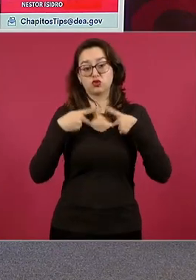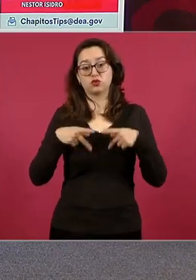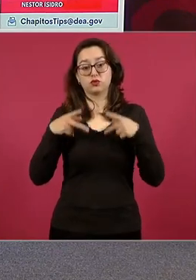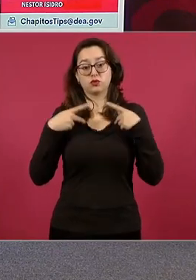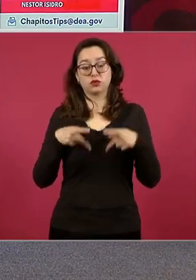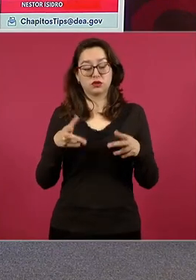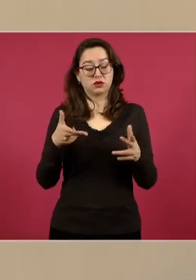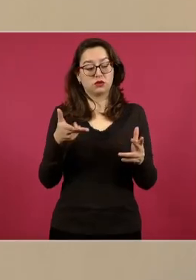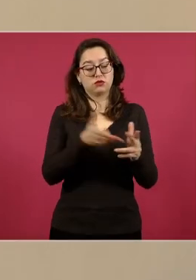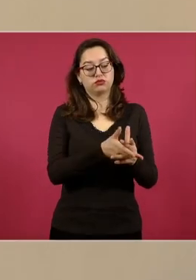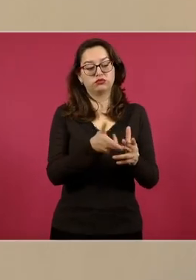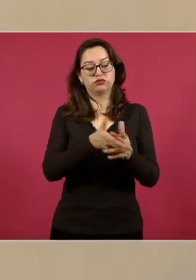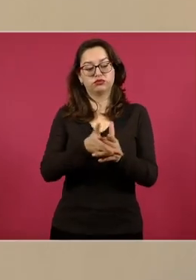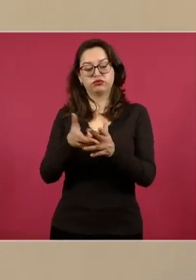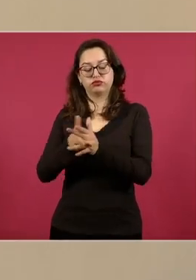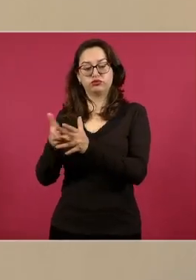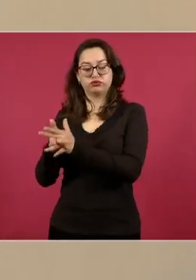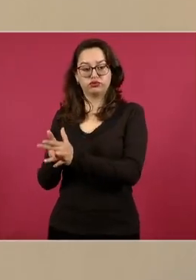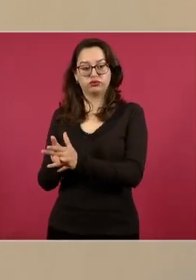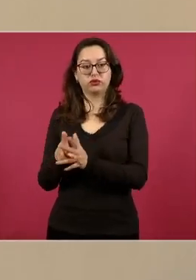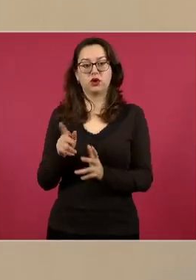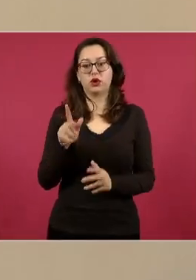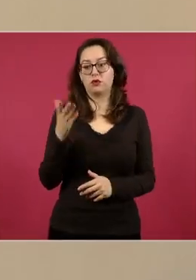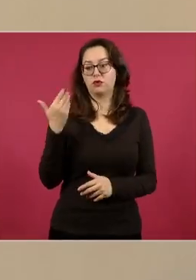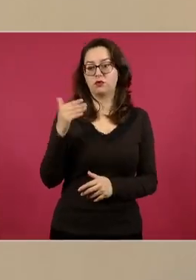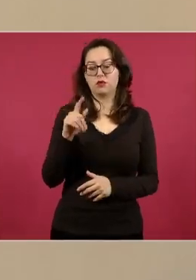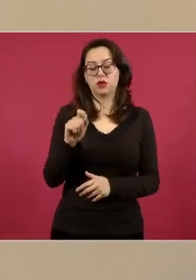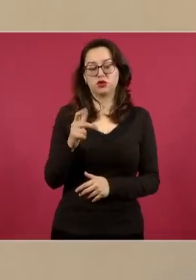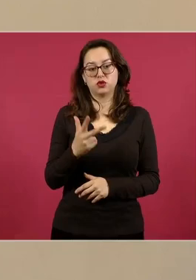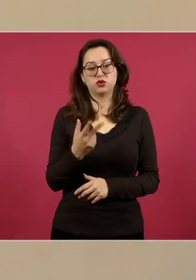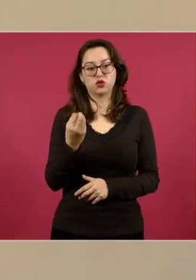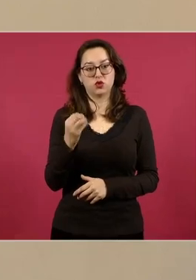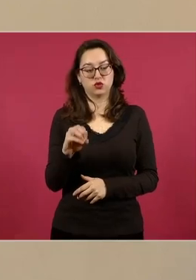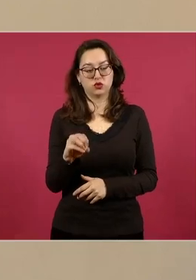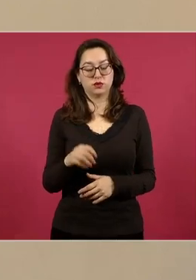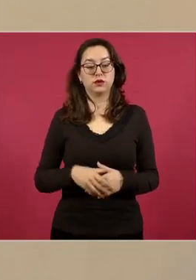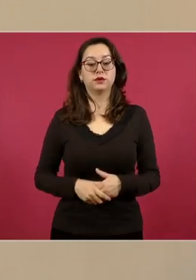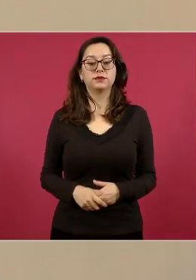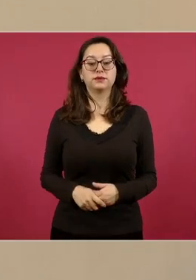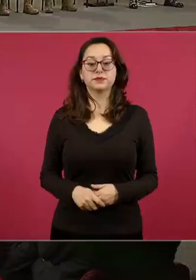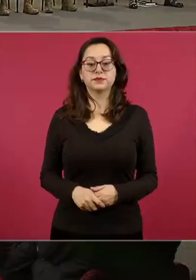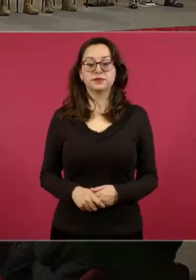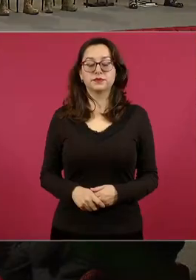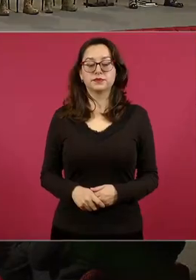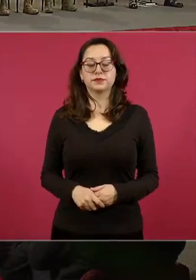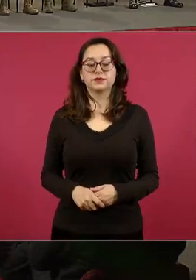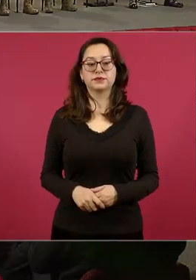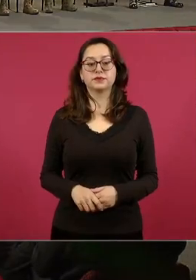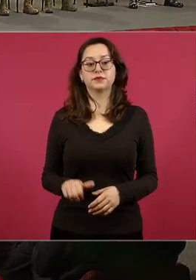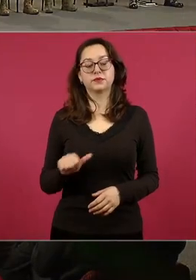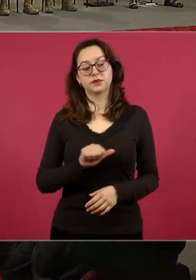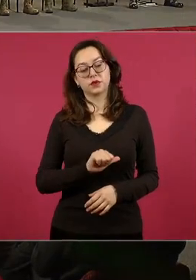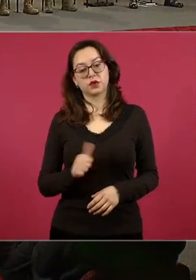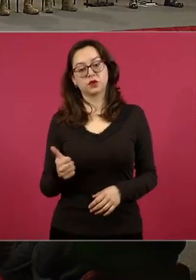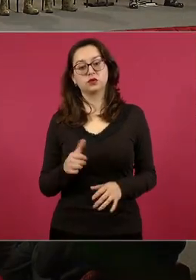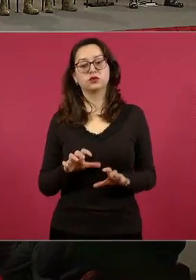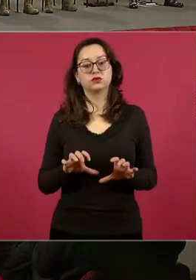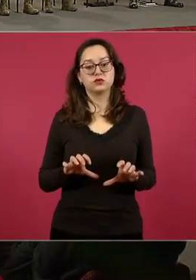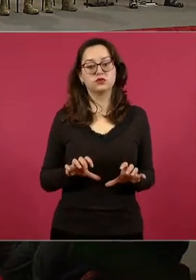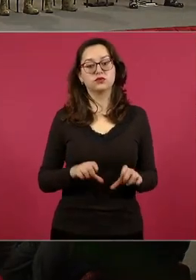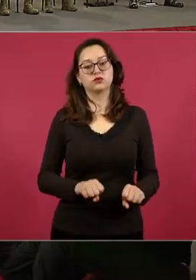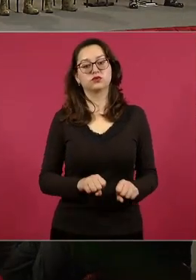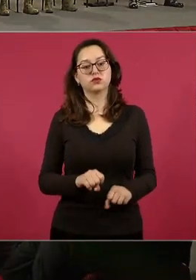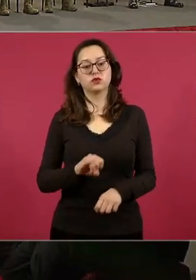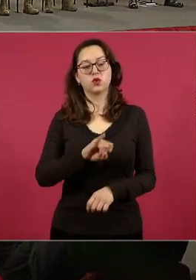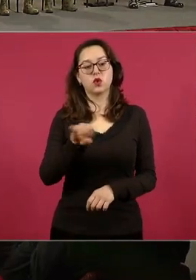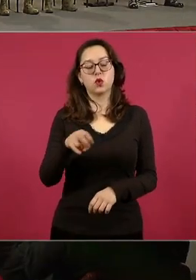en Tamazula, Durango, el 28 de octubre pasado. Adelante. Otra detención. Se trata de Juan